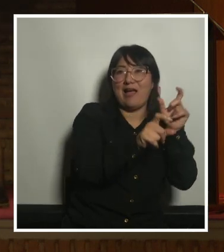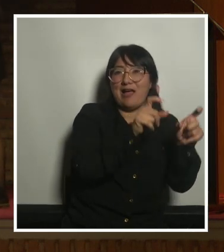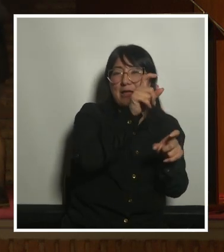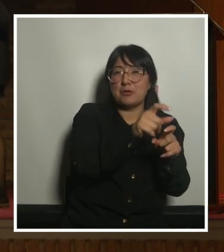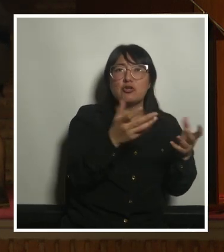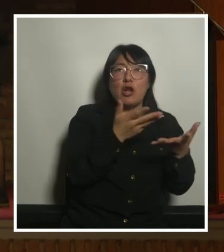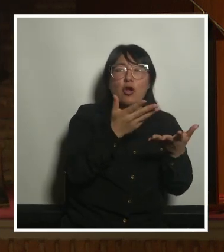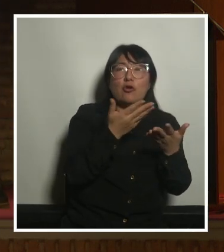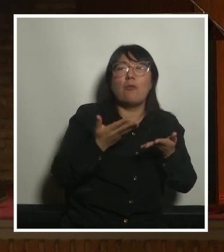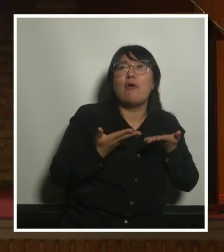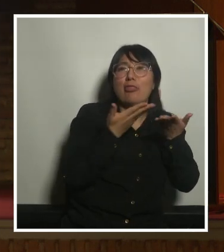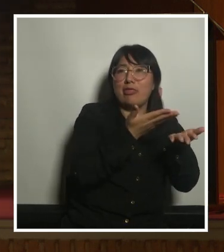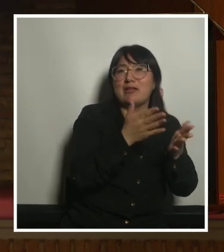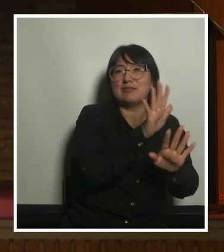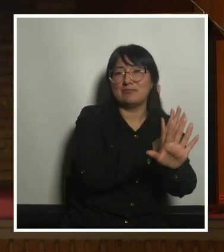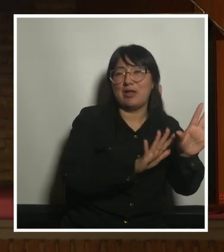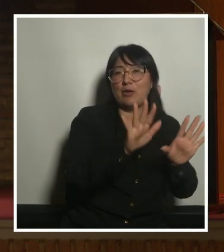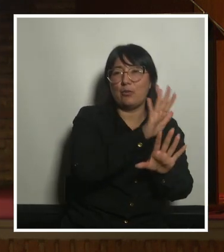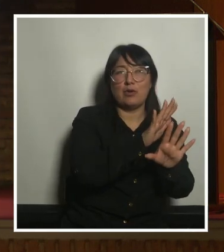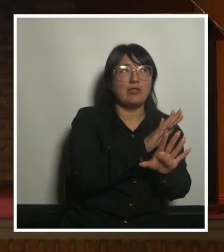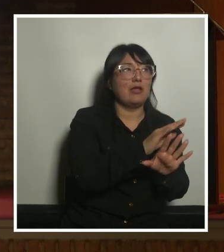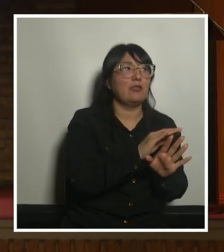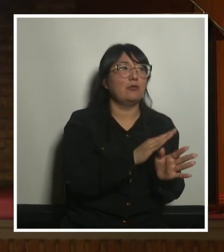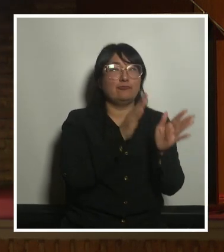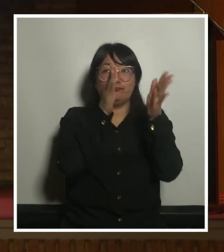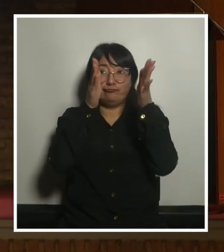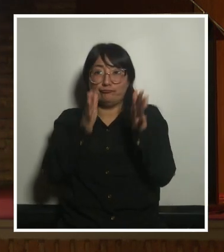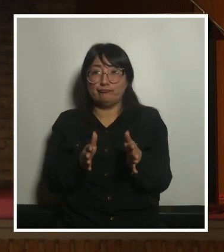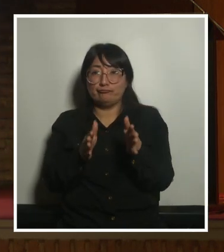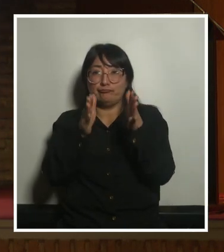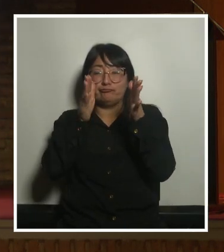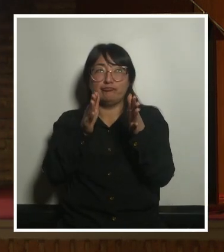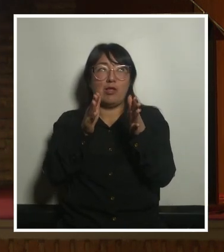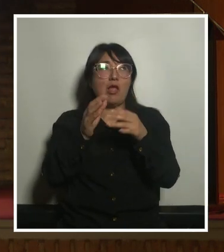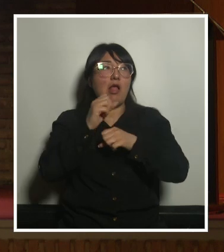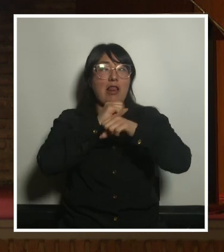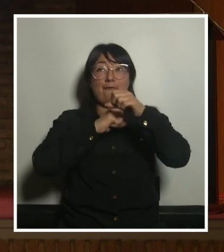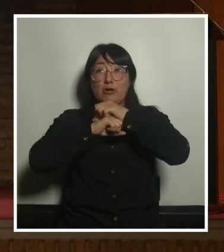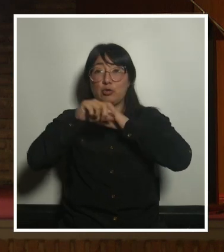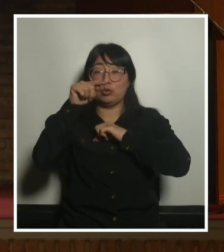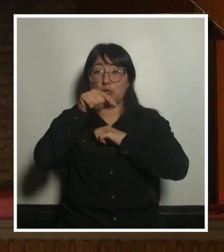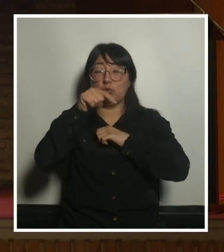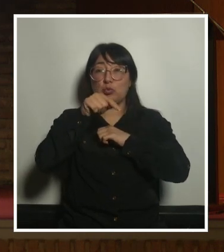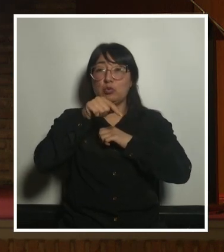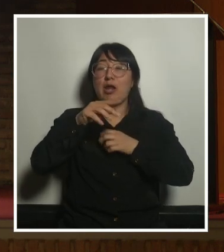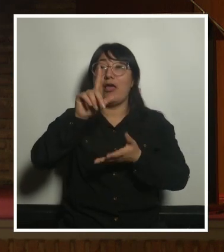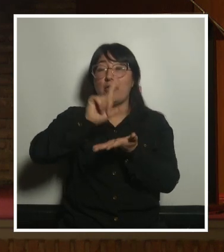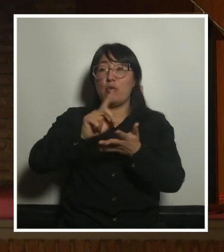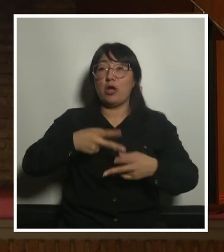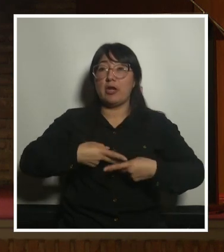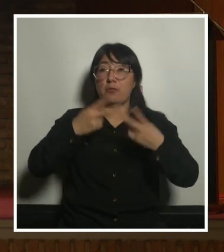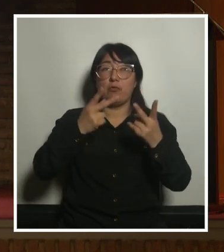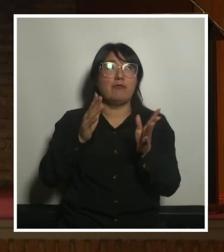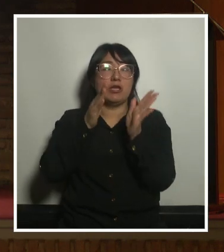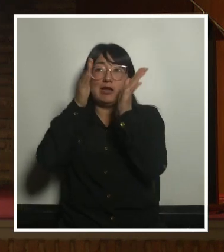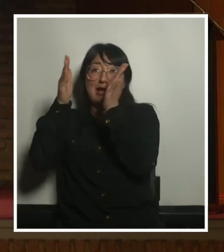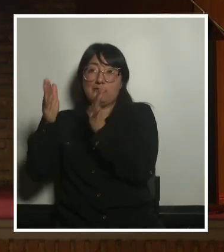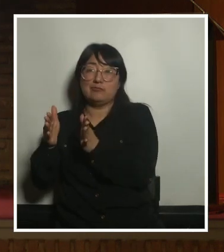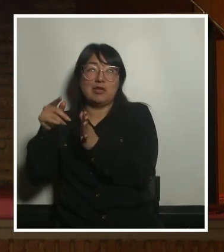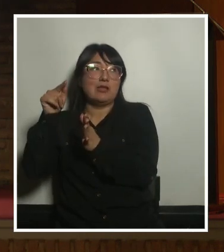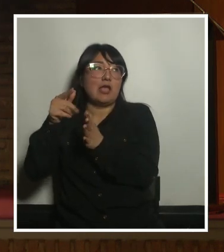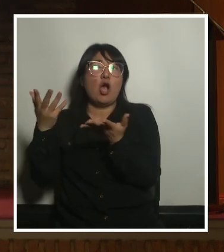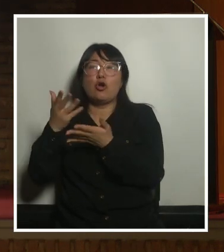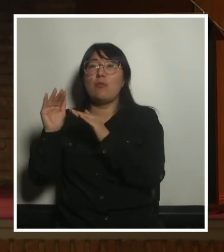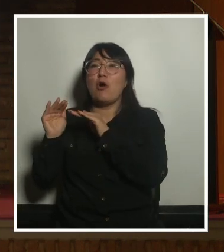proporcionar cuidados las infraestructuras de cuidados que estamos hablando de equipamientos y de espacios públicos y los elementos de apoyo a los